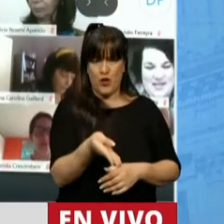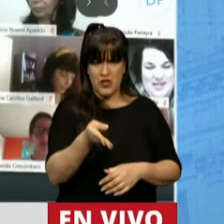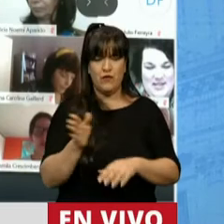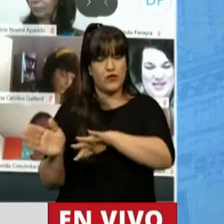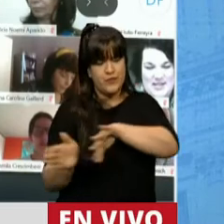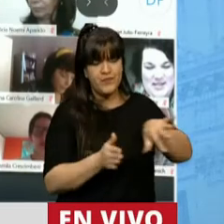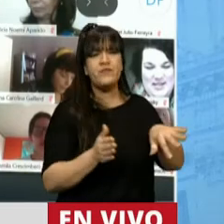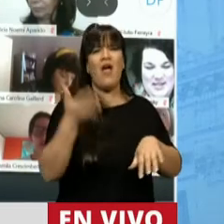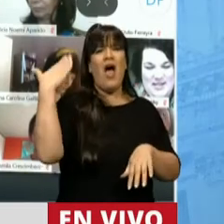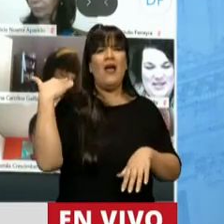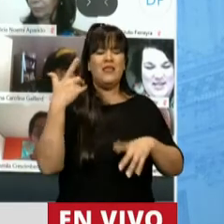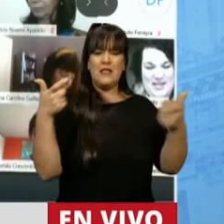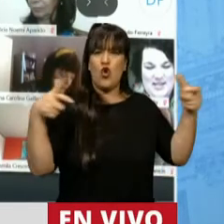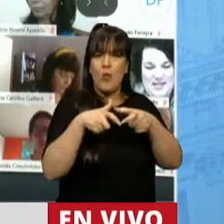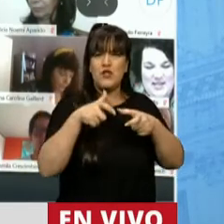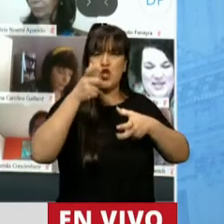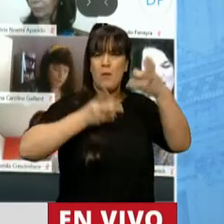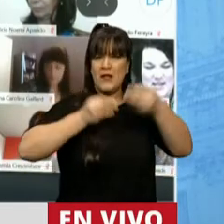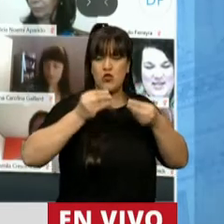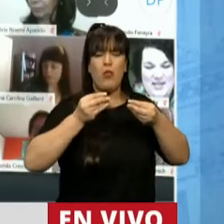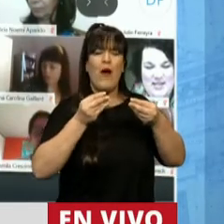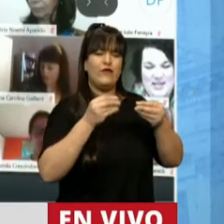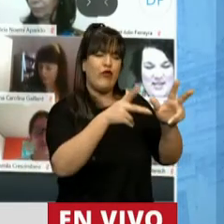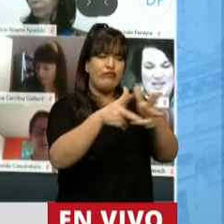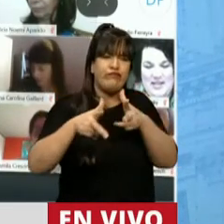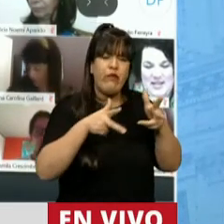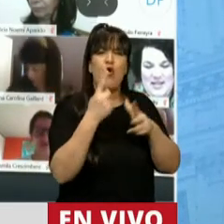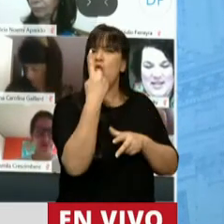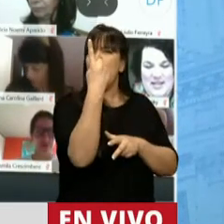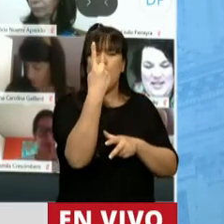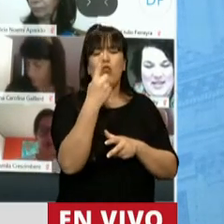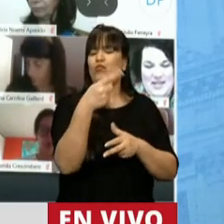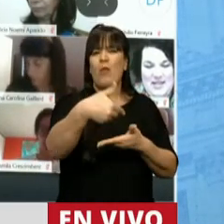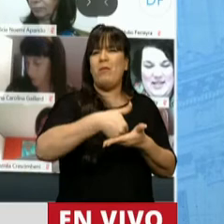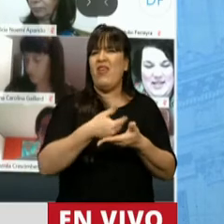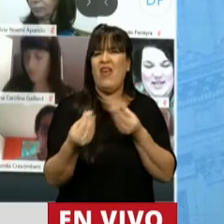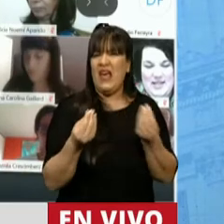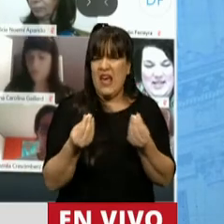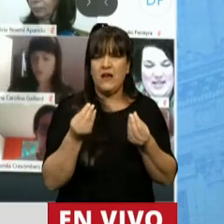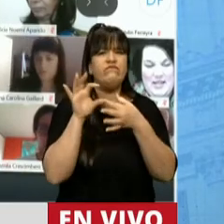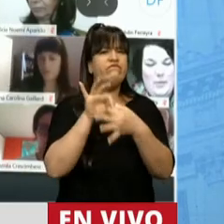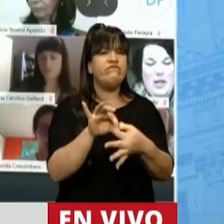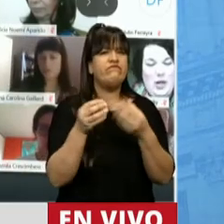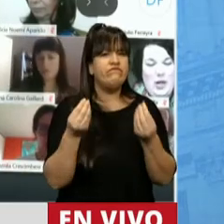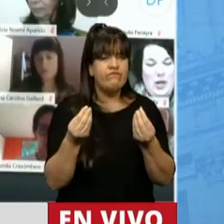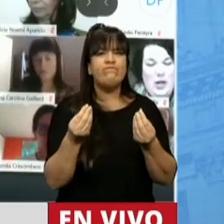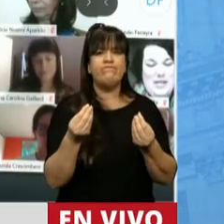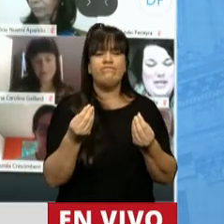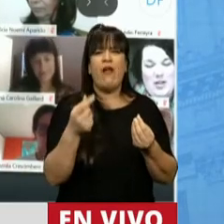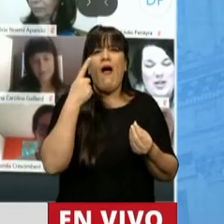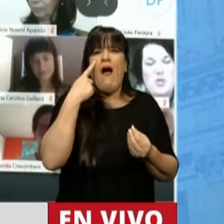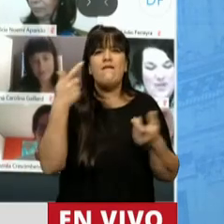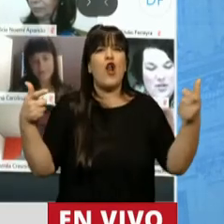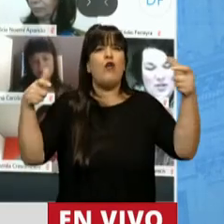tratamos el tema en presupuesto, uno de los requerimientos estaba vinculado a tener la opinión de la